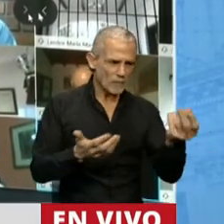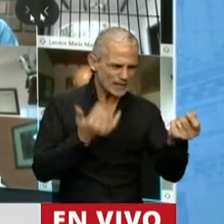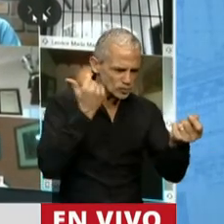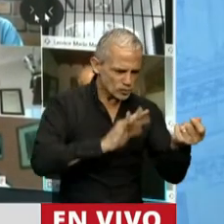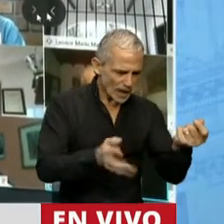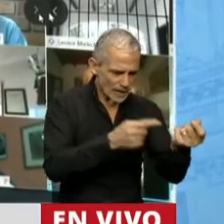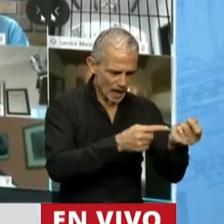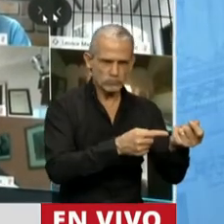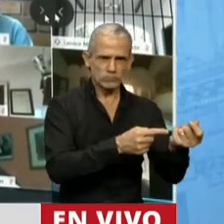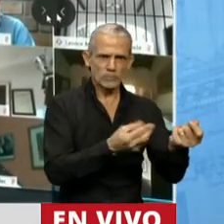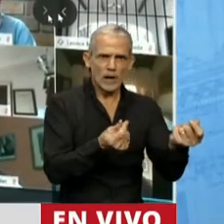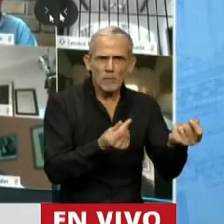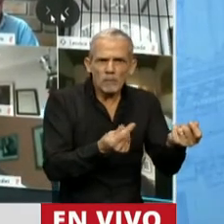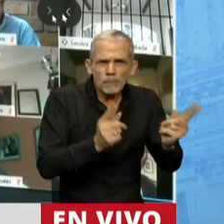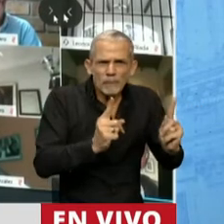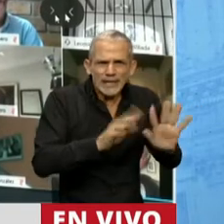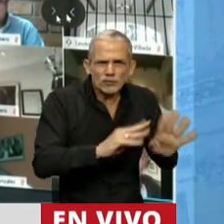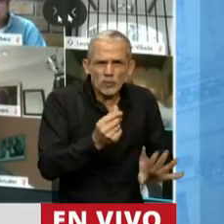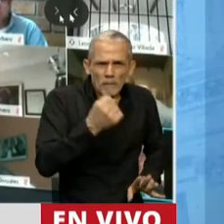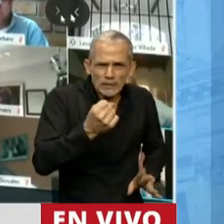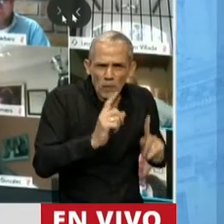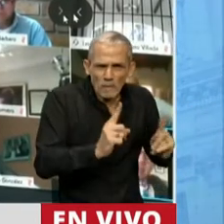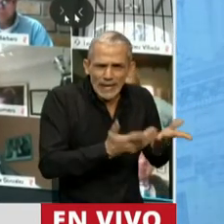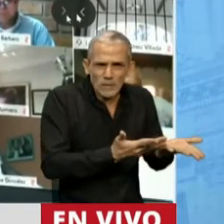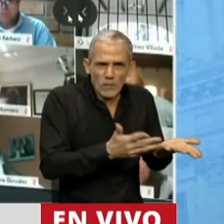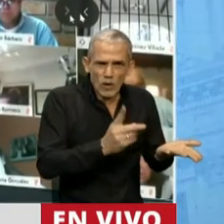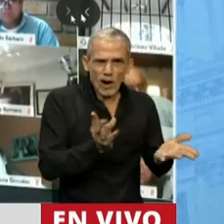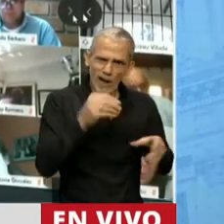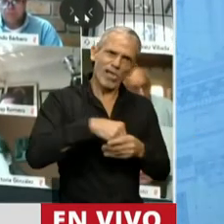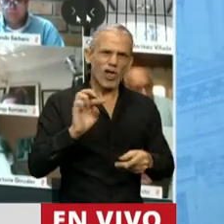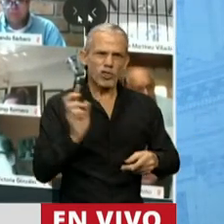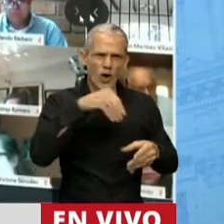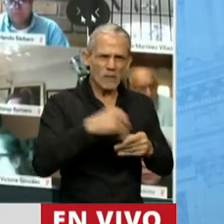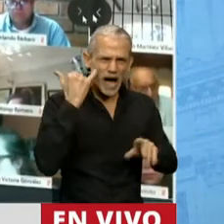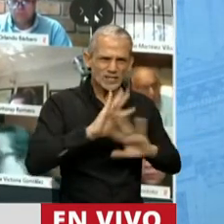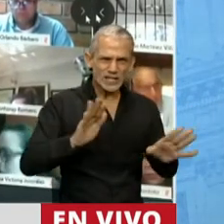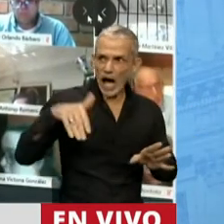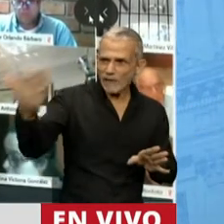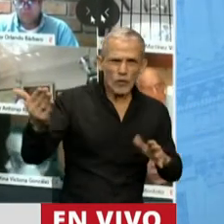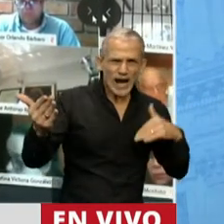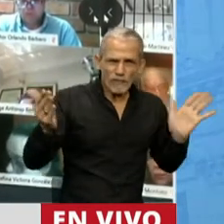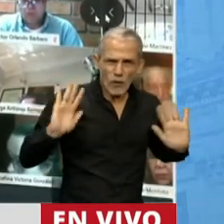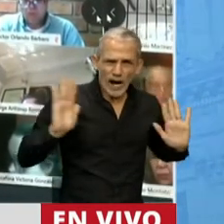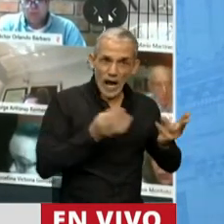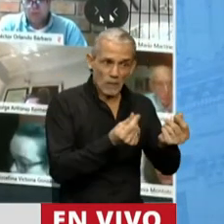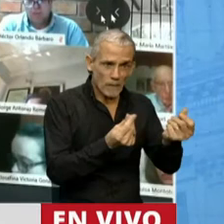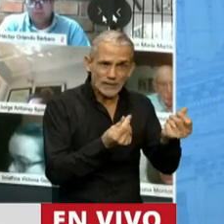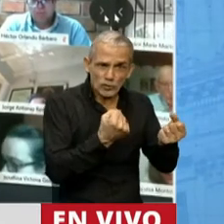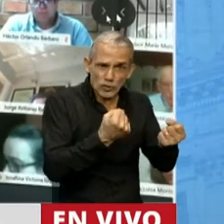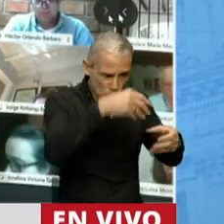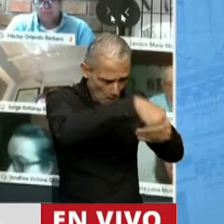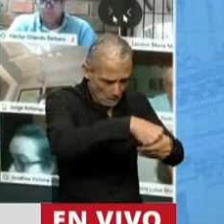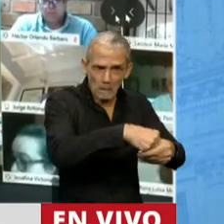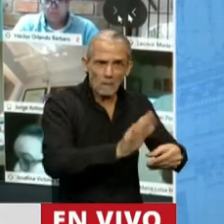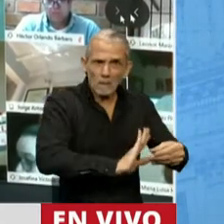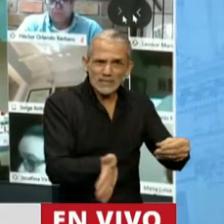pesos, están en pesos. No pongamos adentro los que ya están afuera. Entiendo las